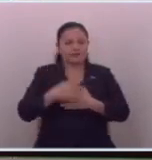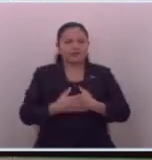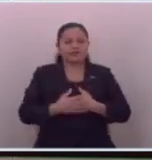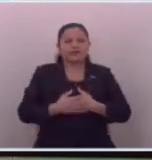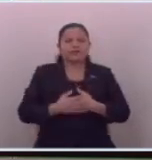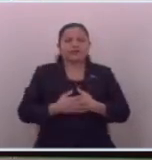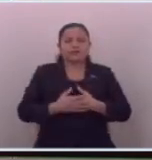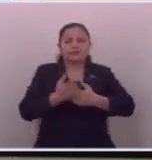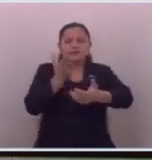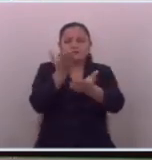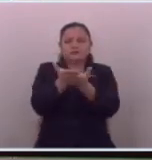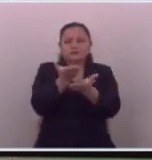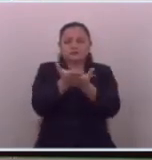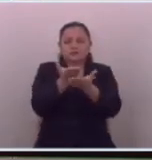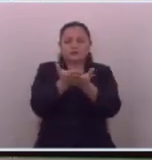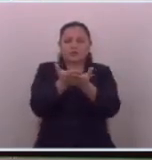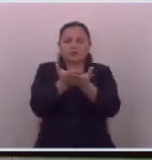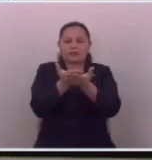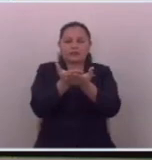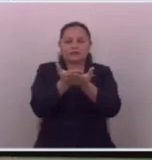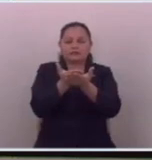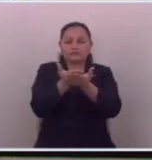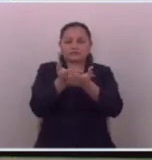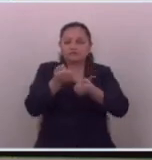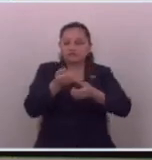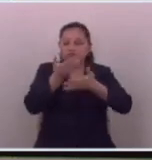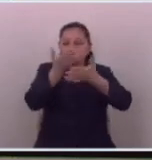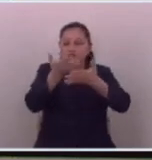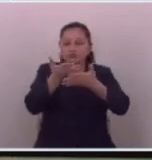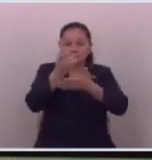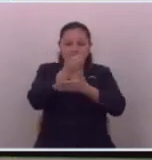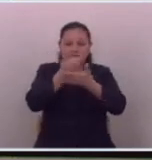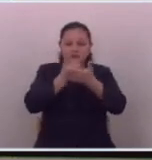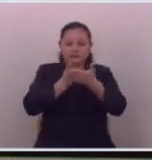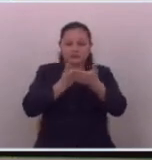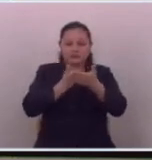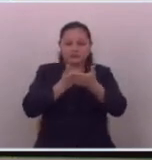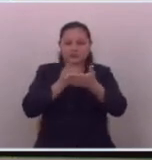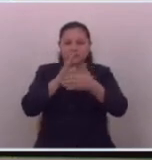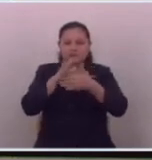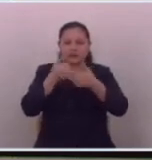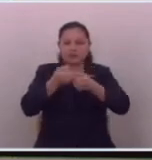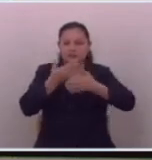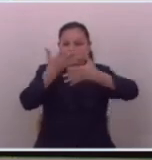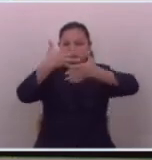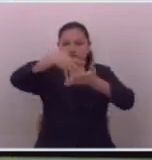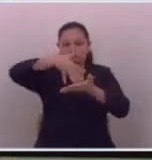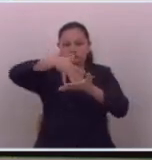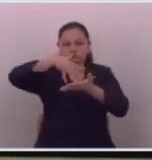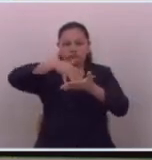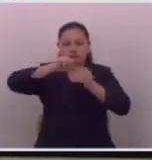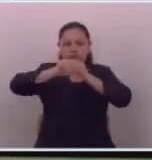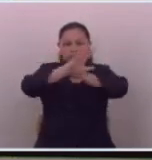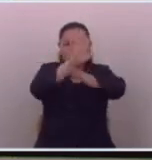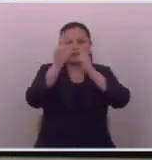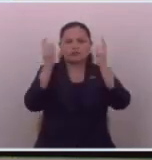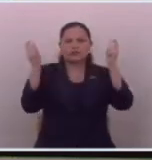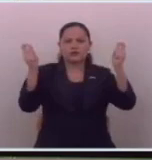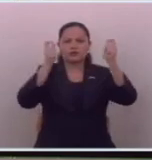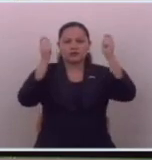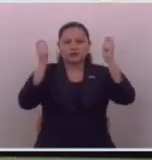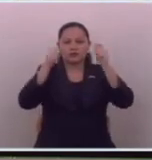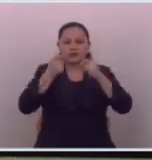propuso emitir un pronunciamiento público en el marco de celebrarse